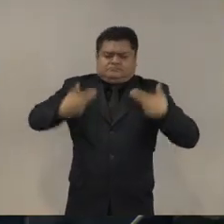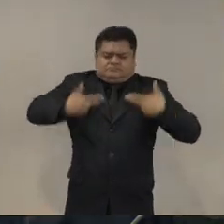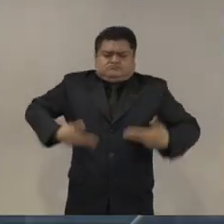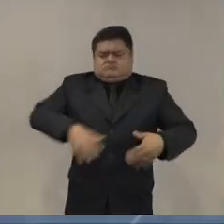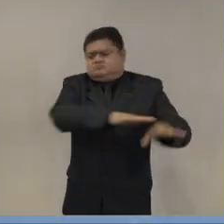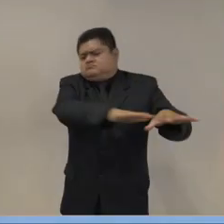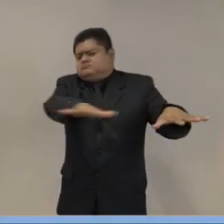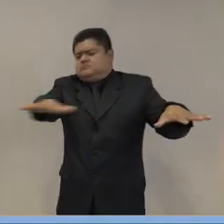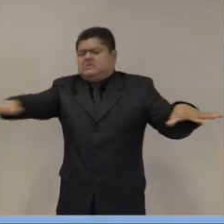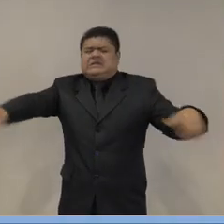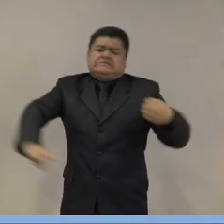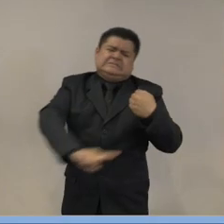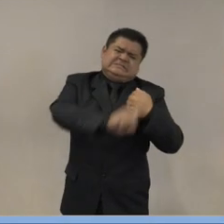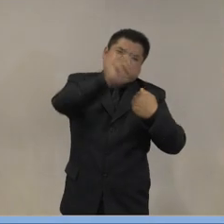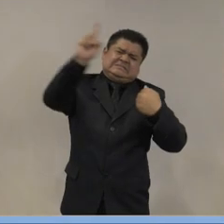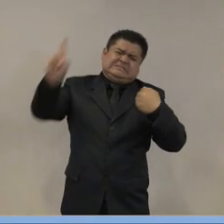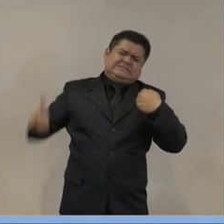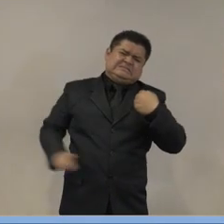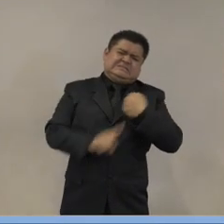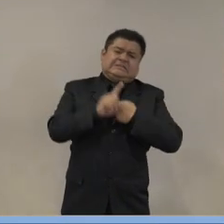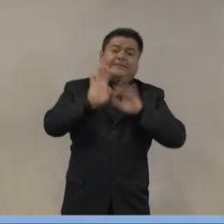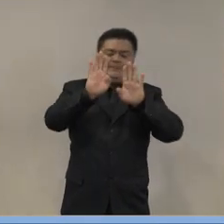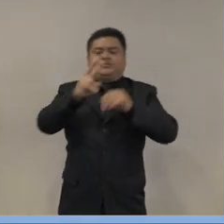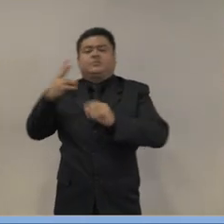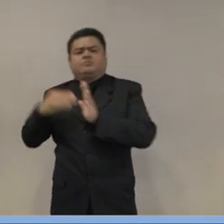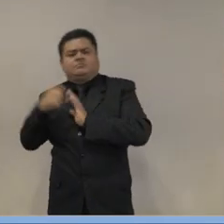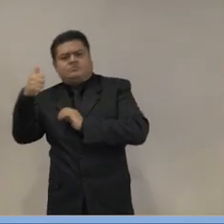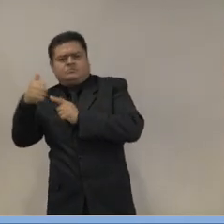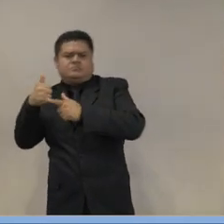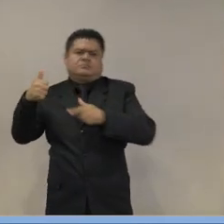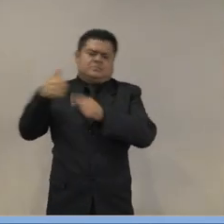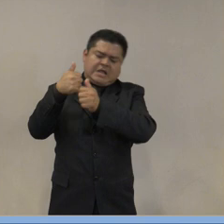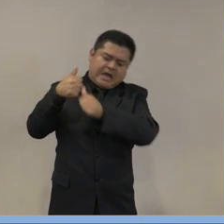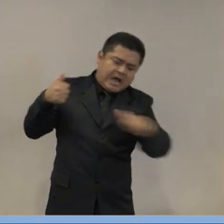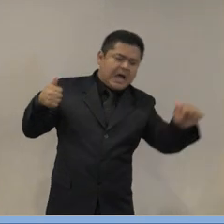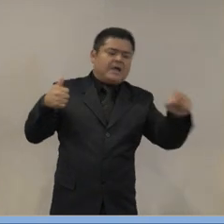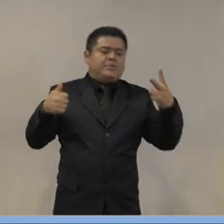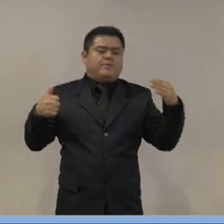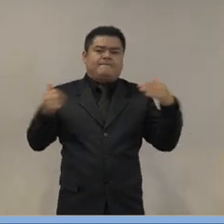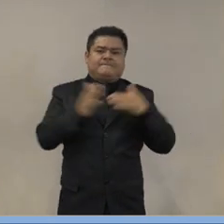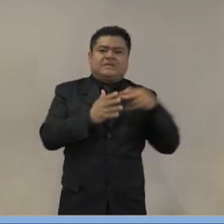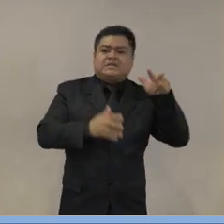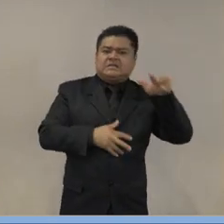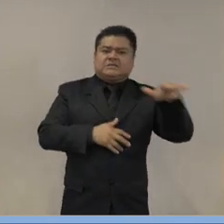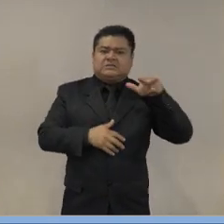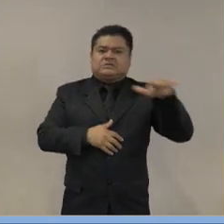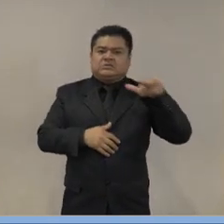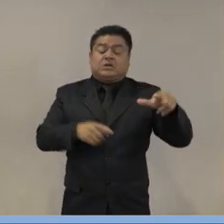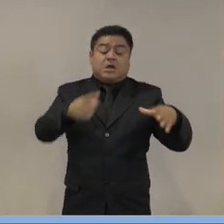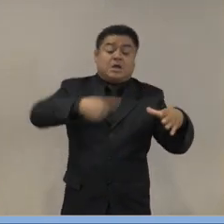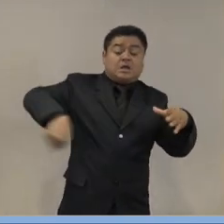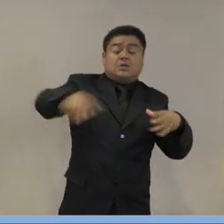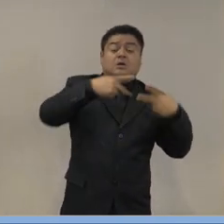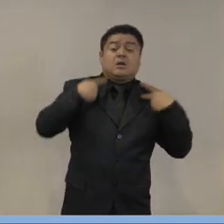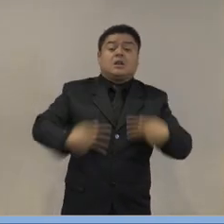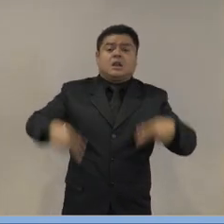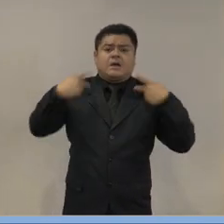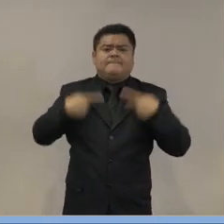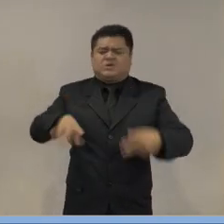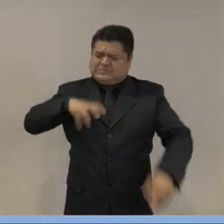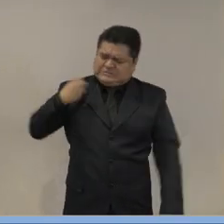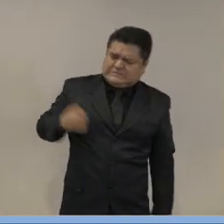Las víctimas, de 2006 a 2018, en su presión intensa han logrado la Ley de